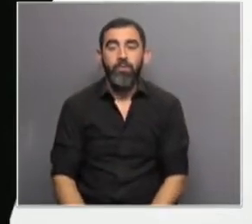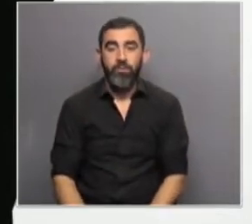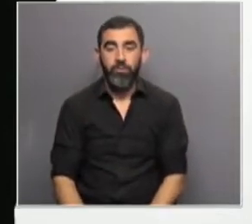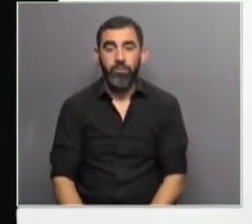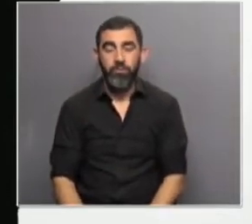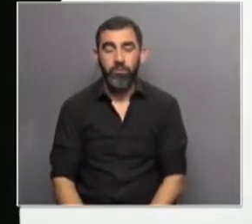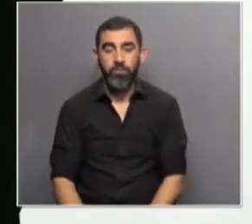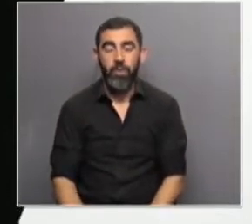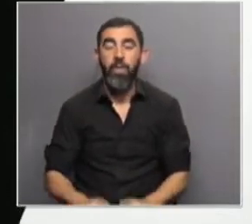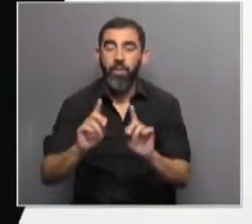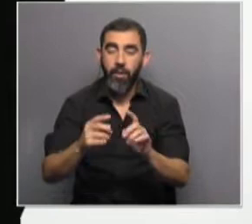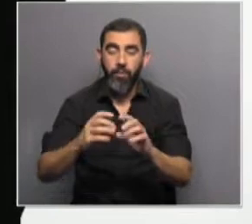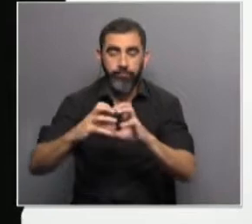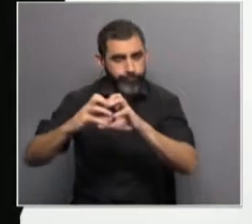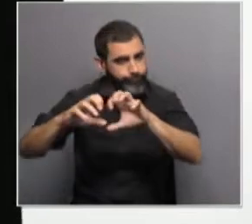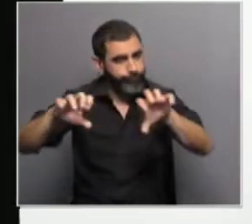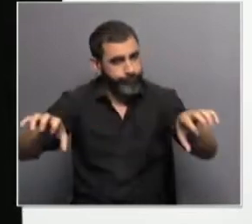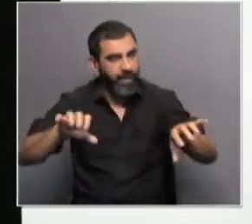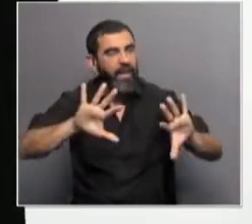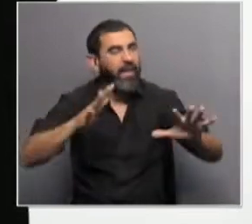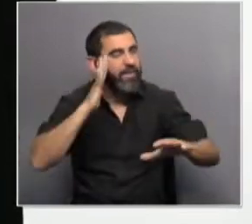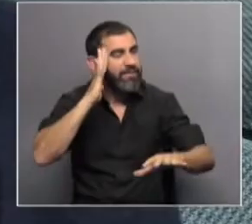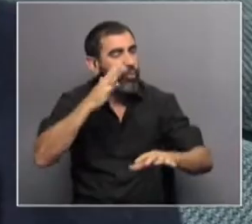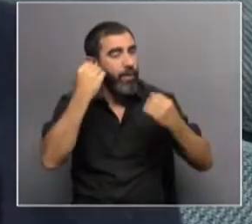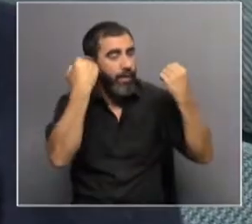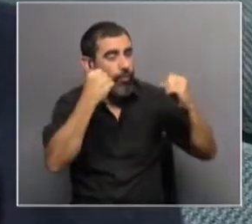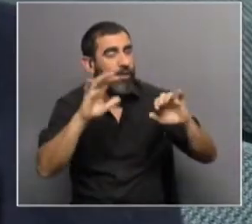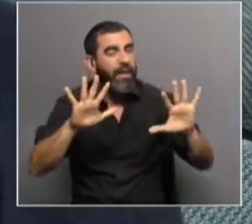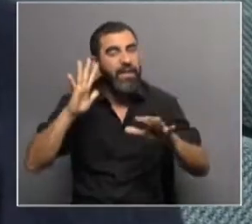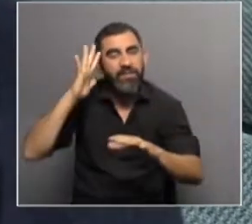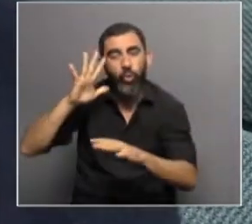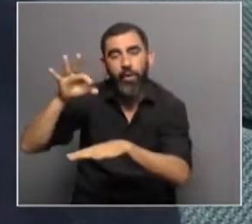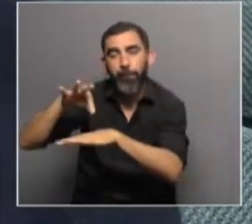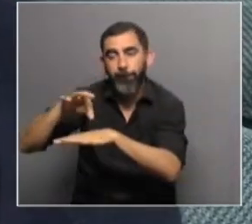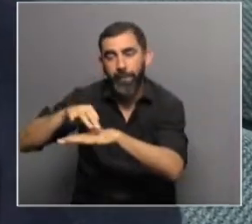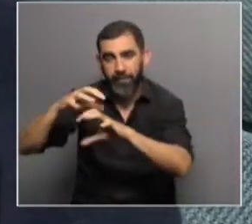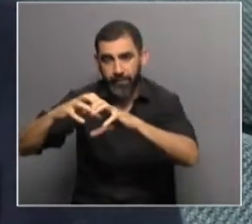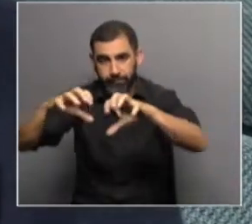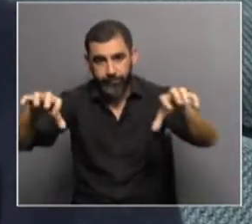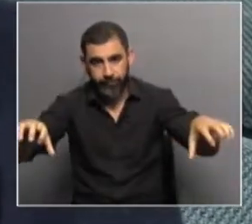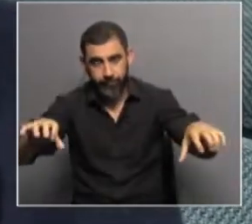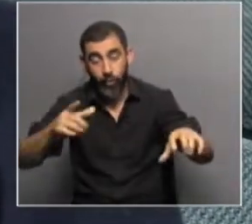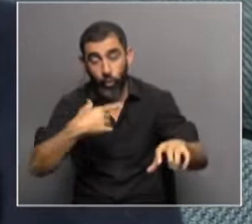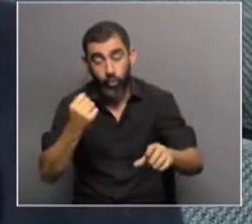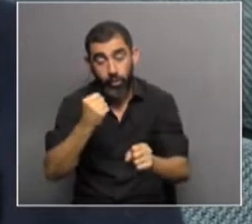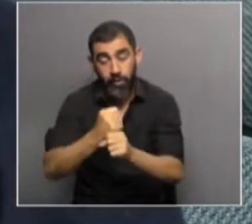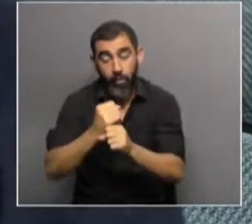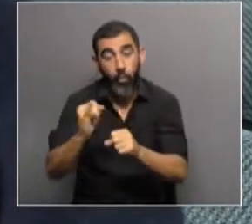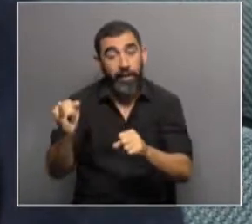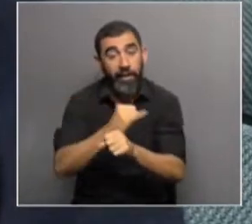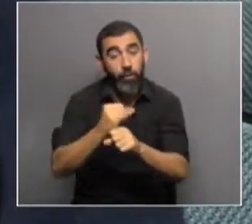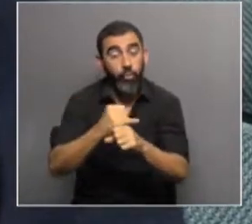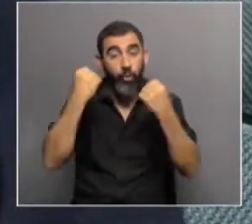Lo que tenemos que diferenciar es qué es la psicología del deporte y qué es la psicología clínica. Nosotros, cuando trabajamos en una institución